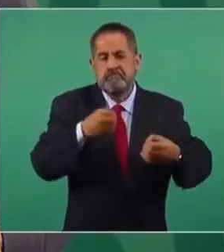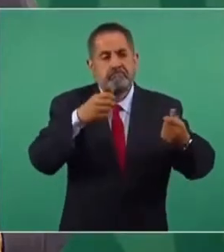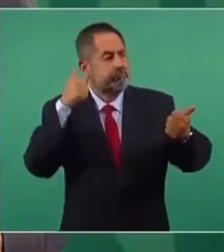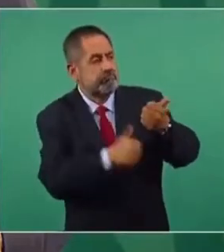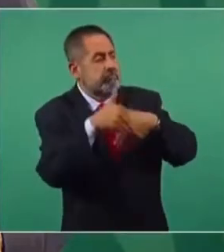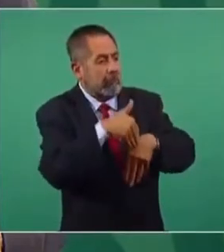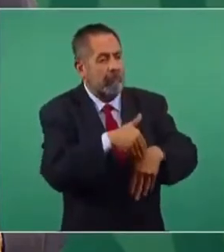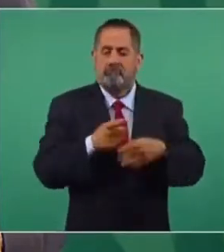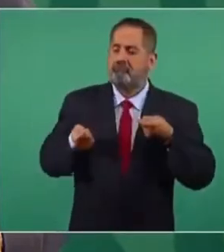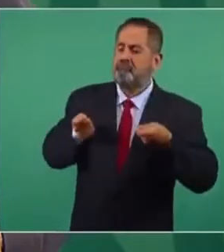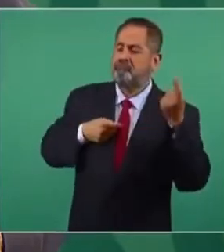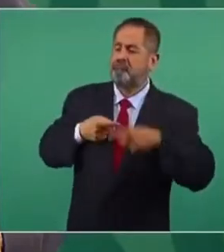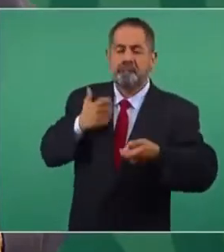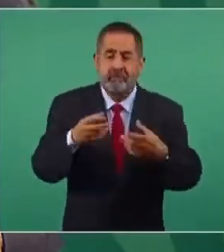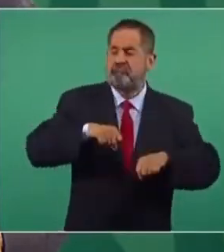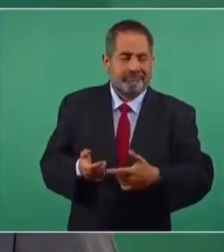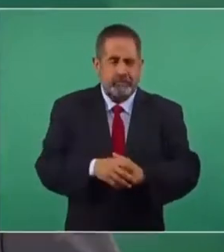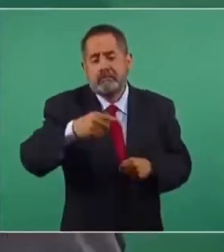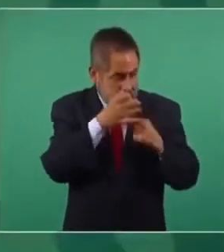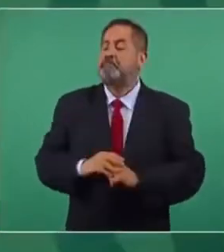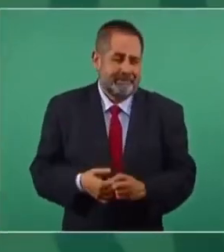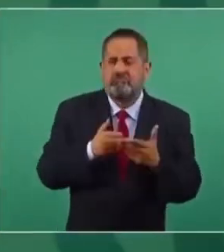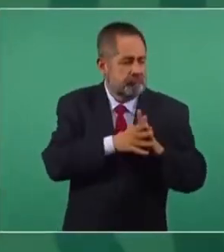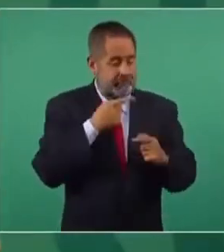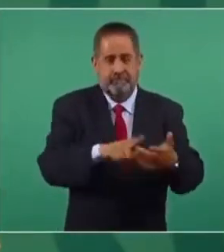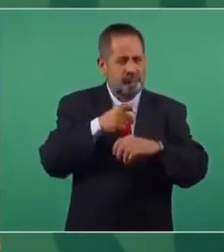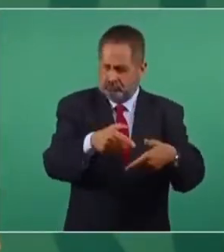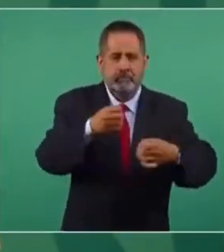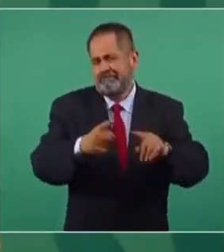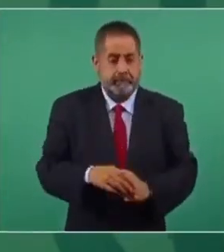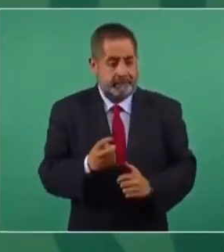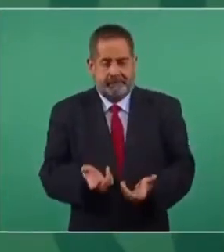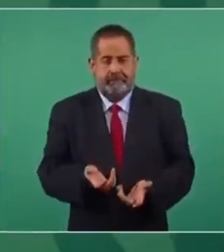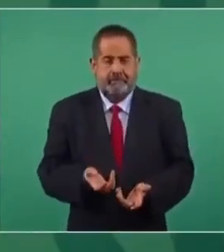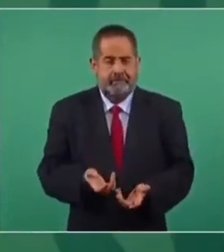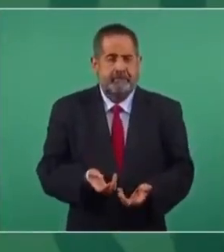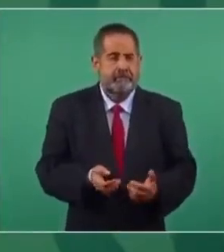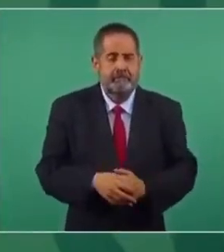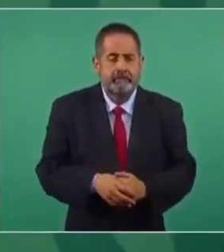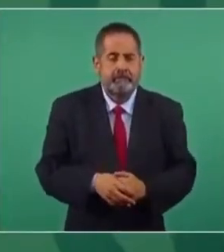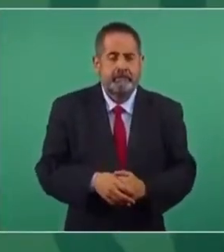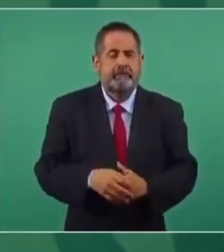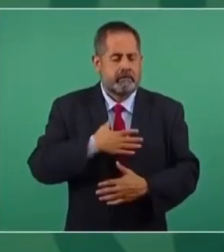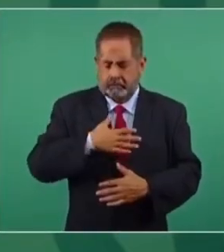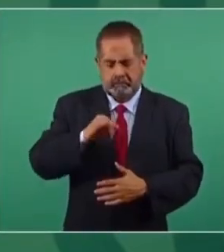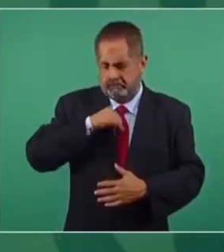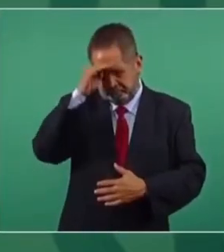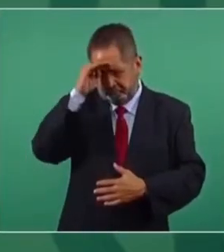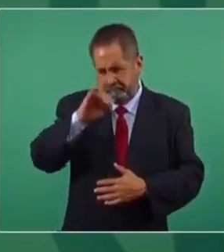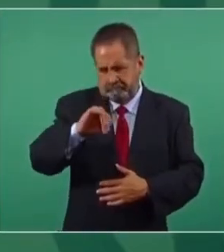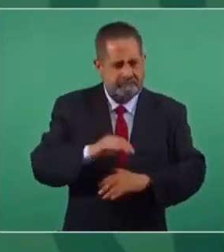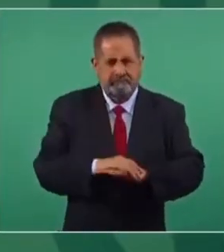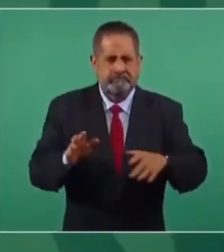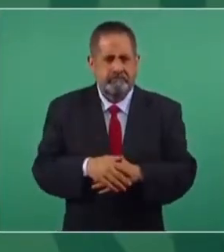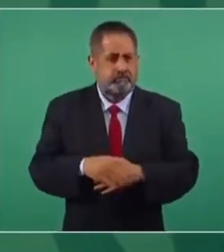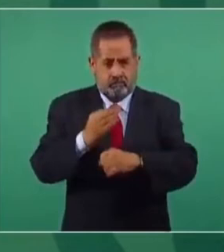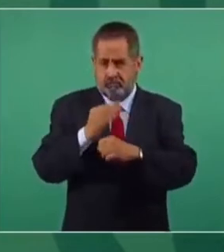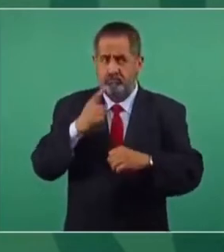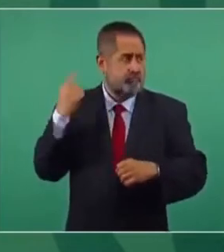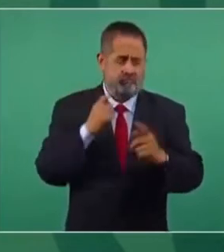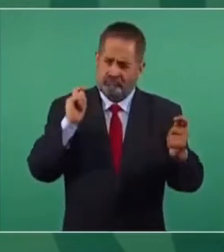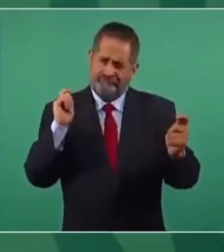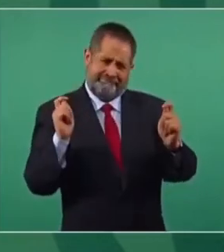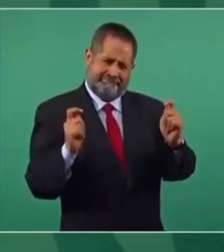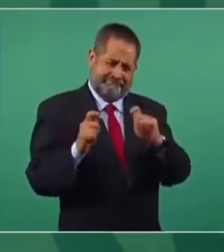de grupos de intereses creados. Una eternidad más tarde. Yo sí pienso que si se está llevando a cabo una